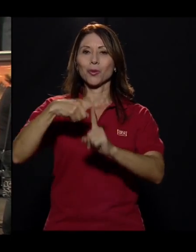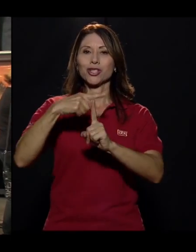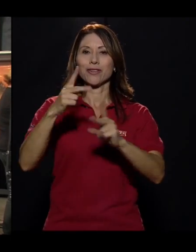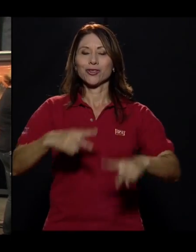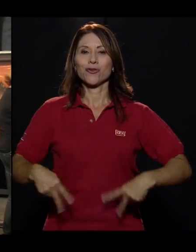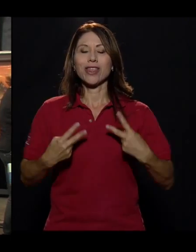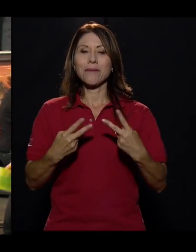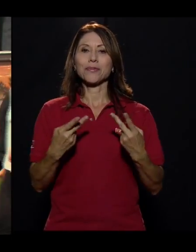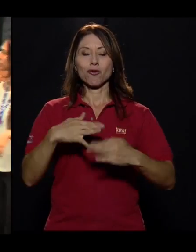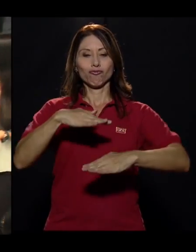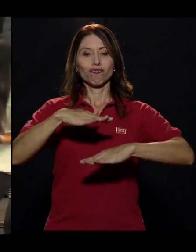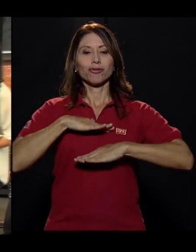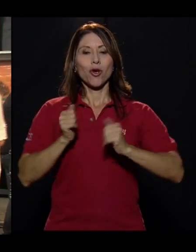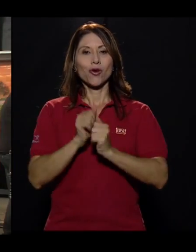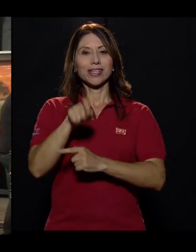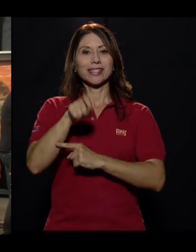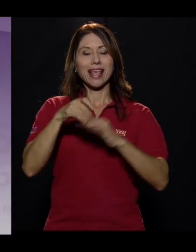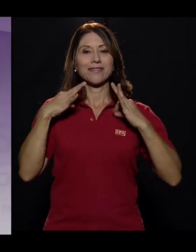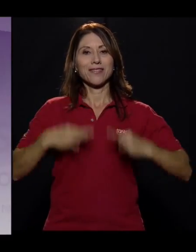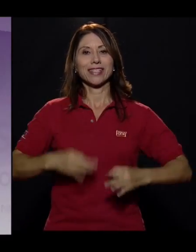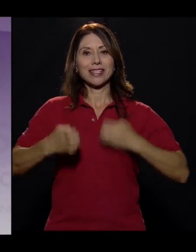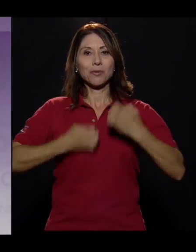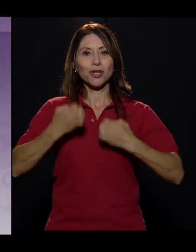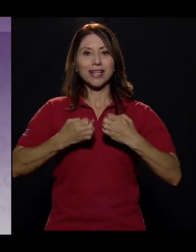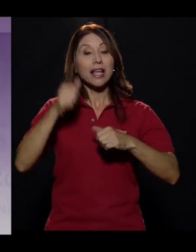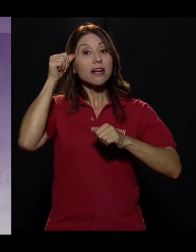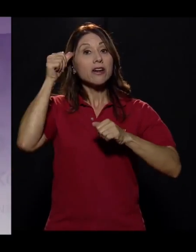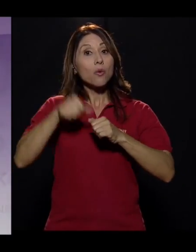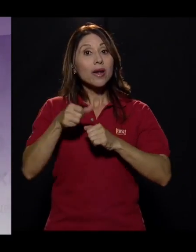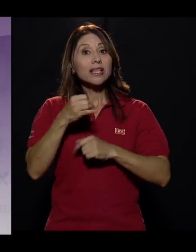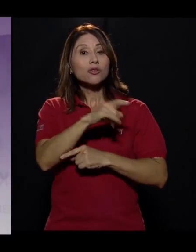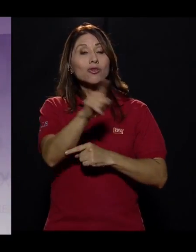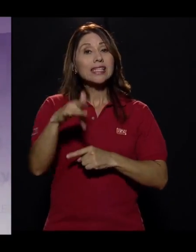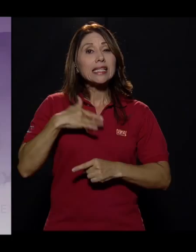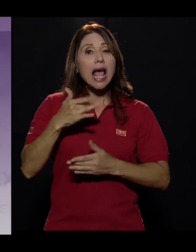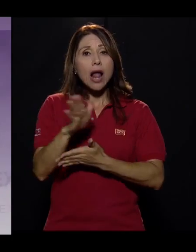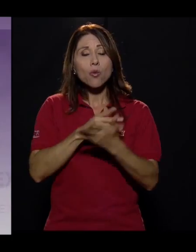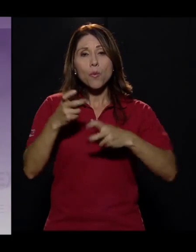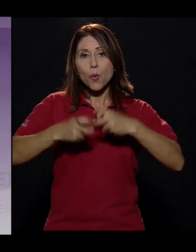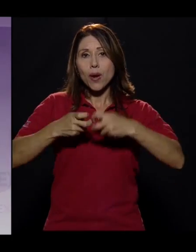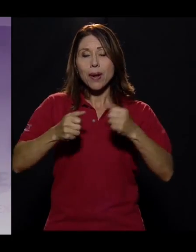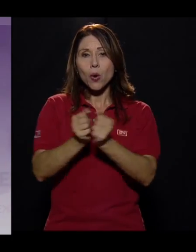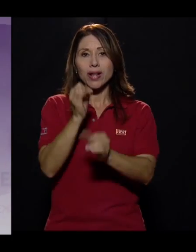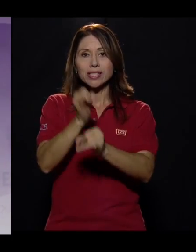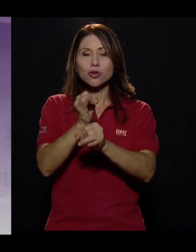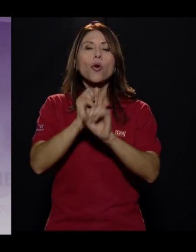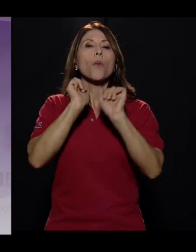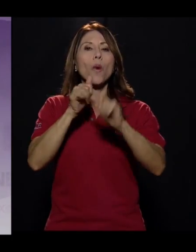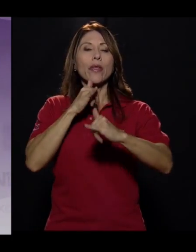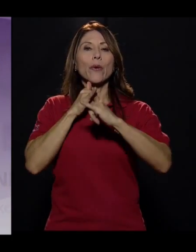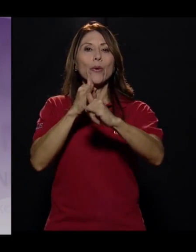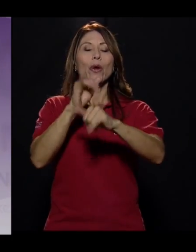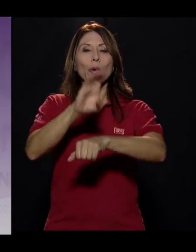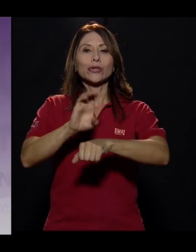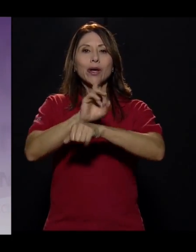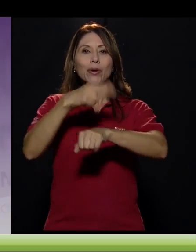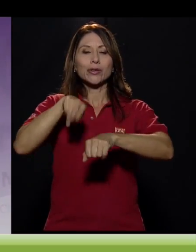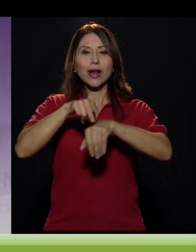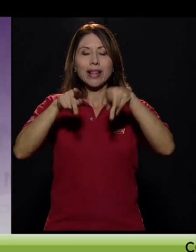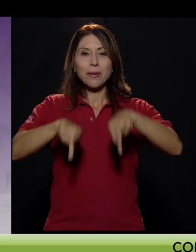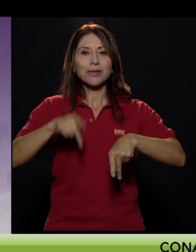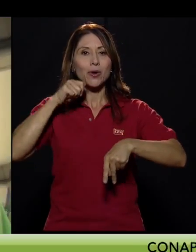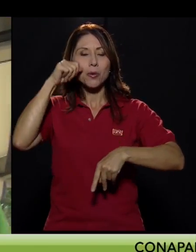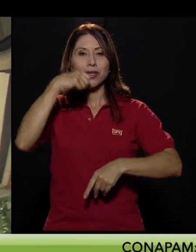y que ésta cumpla con sus necesidades físicas y emocionales. Recuerde que si llega a sufrir de algún problema con la institución puede